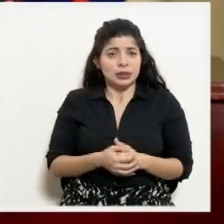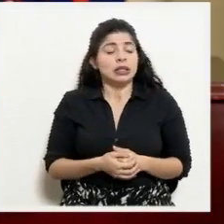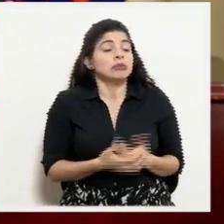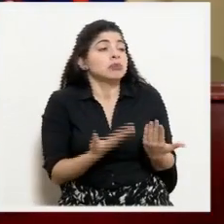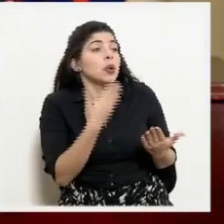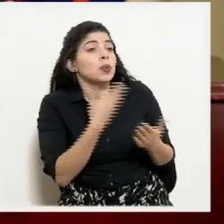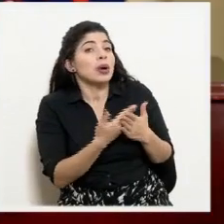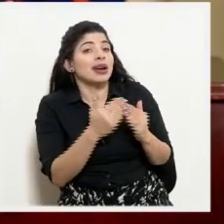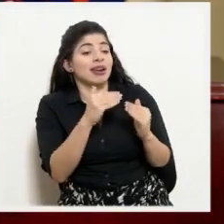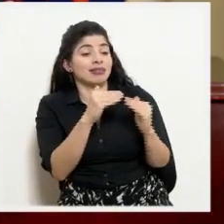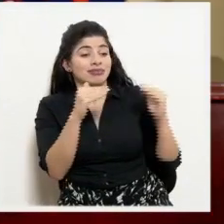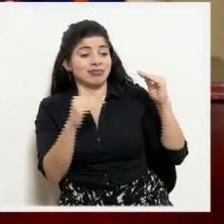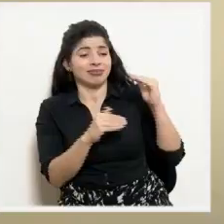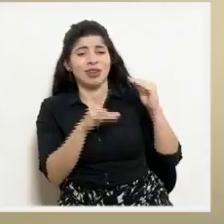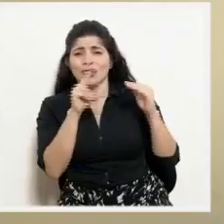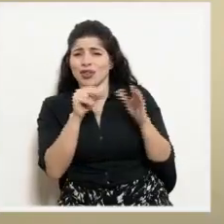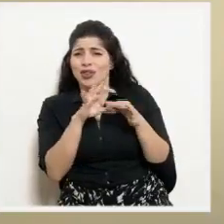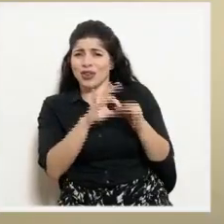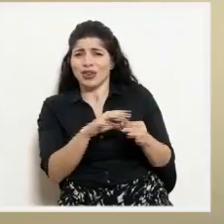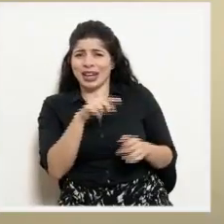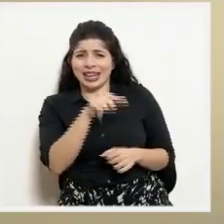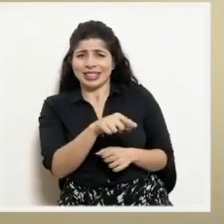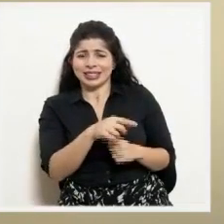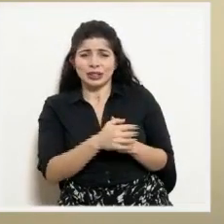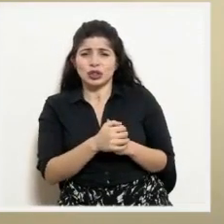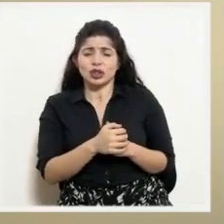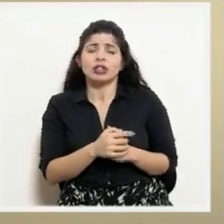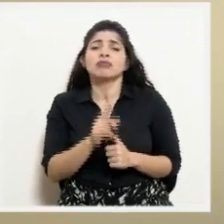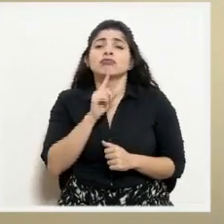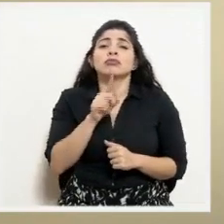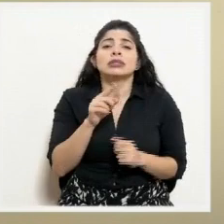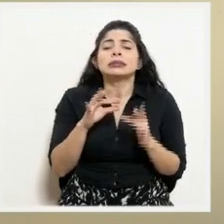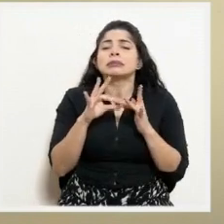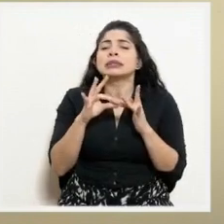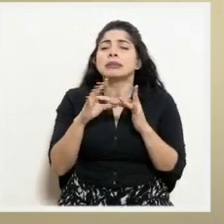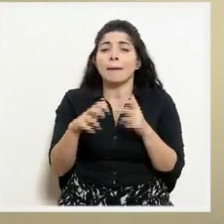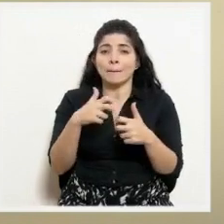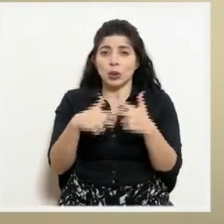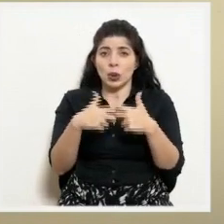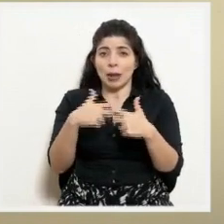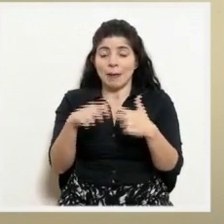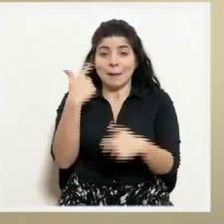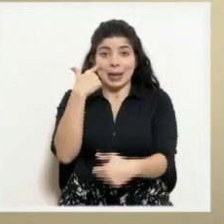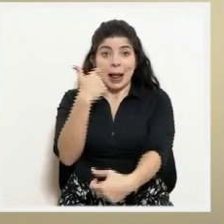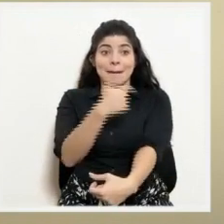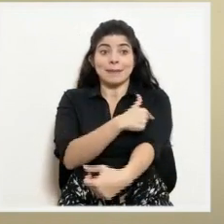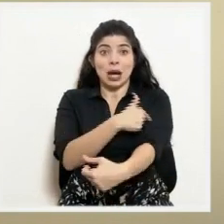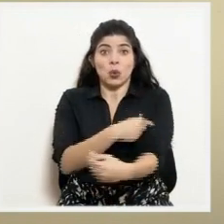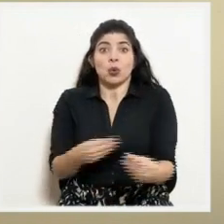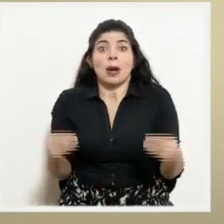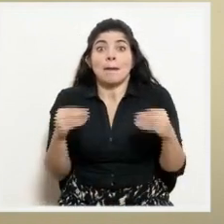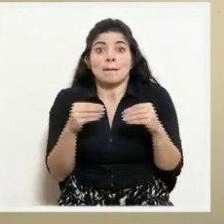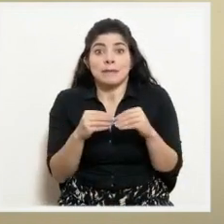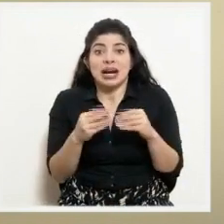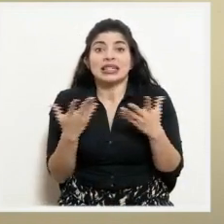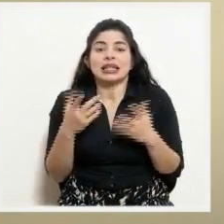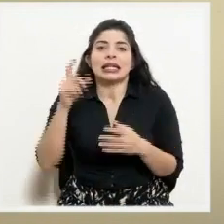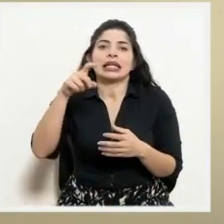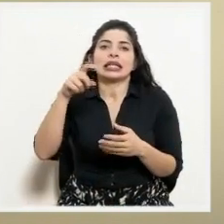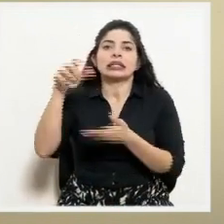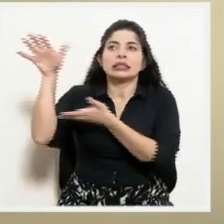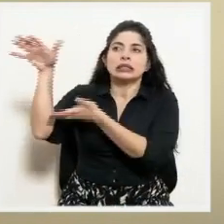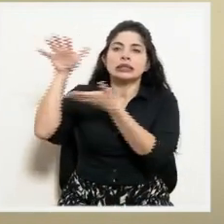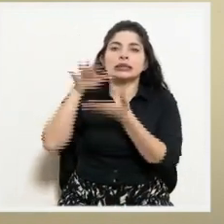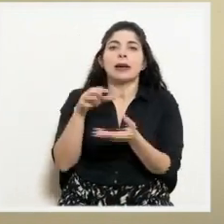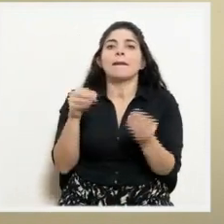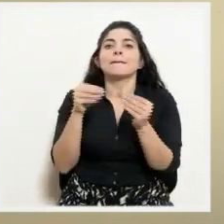Bueno, las brechas no tienen que ver con eso. En realidad, el principal problema para vacunar más ha sido recibir más vacunas.